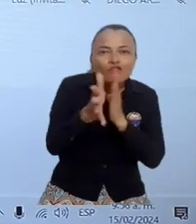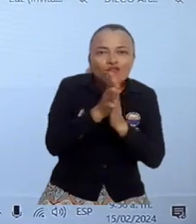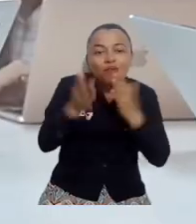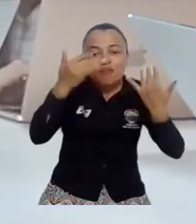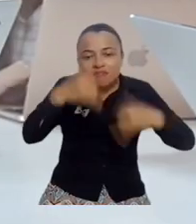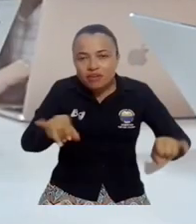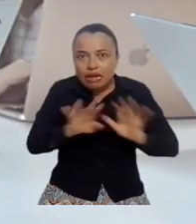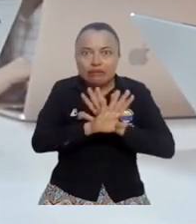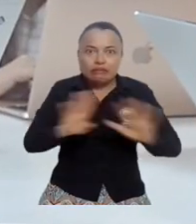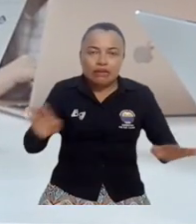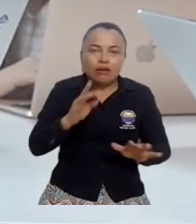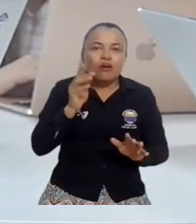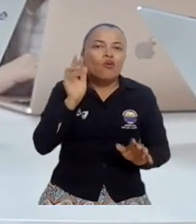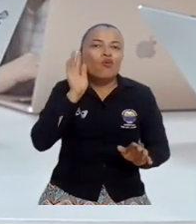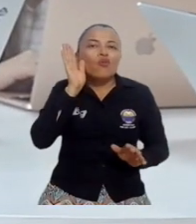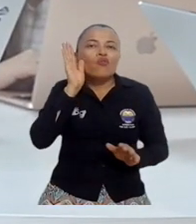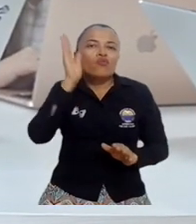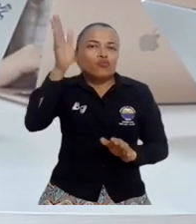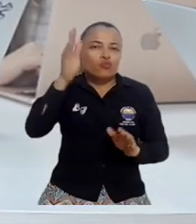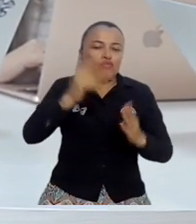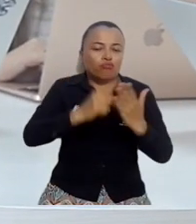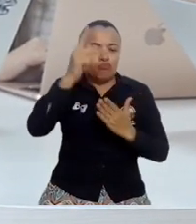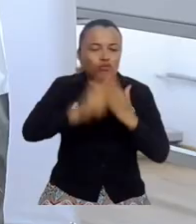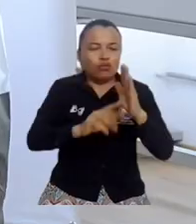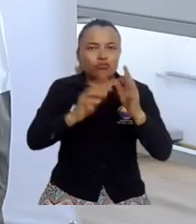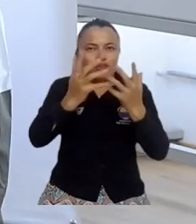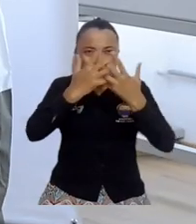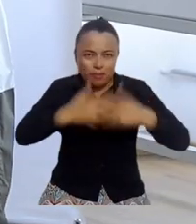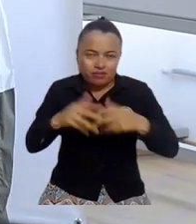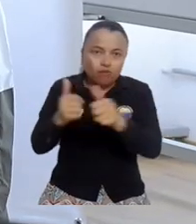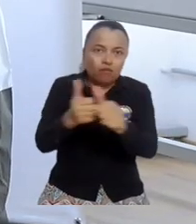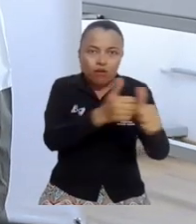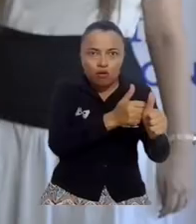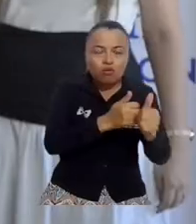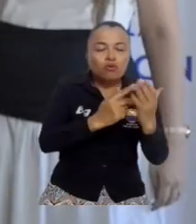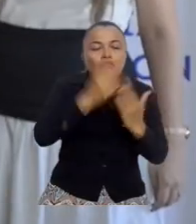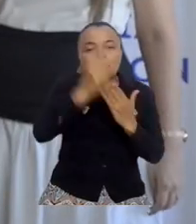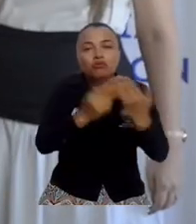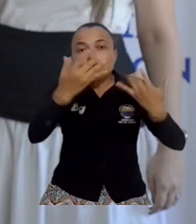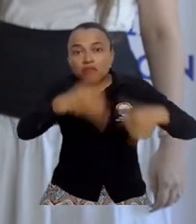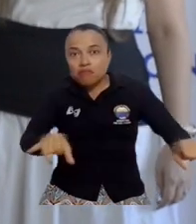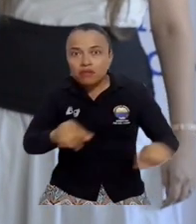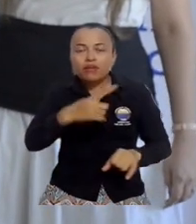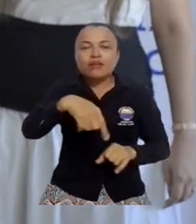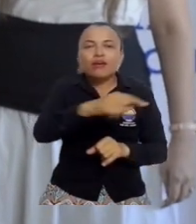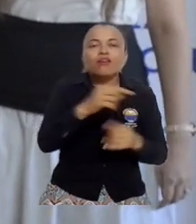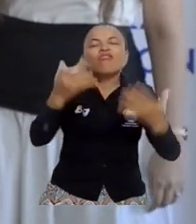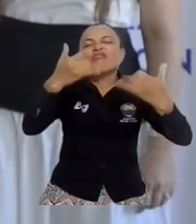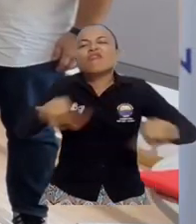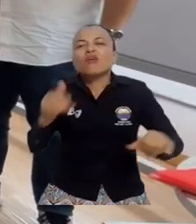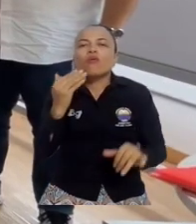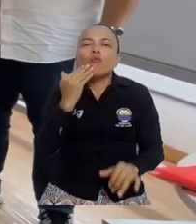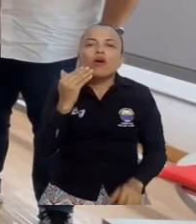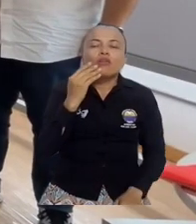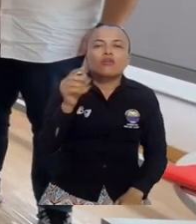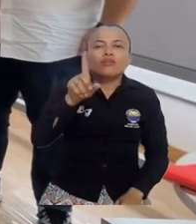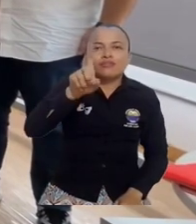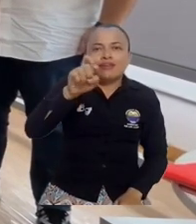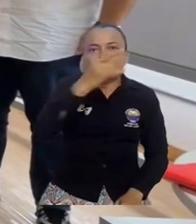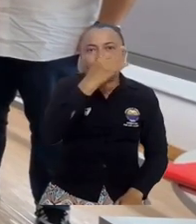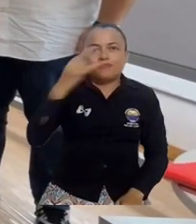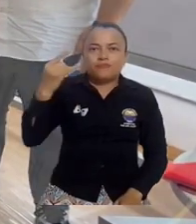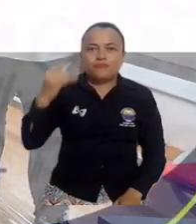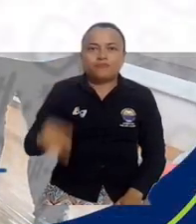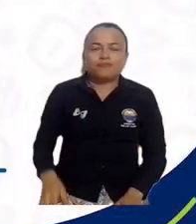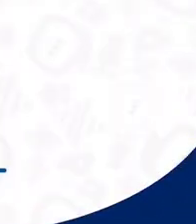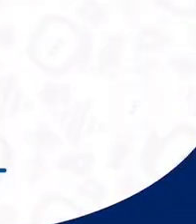informes, con el fin de proyectar el futuro de los empresarios posterior a la culminación del proyecto, cuyo evento de cierre será el próximo 6